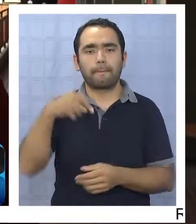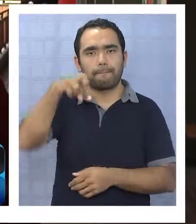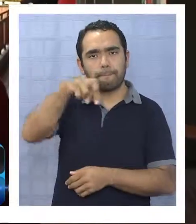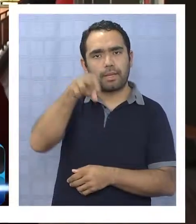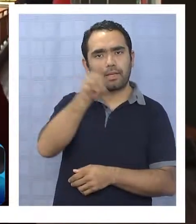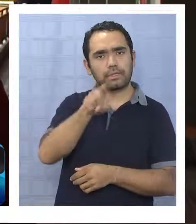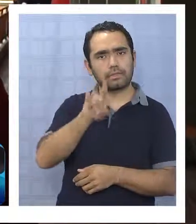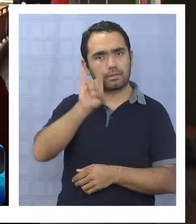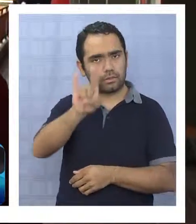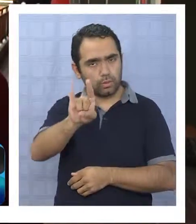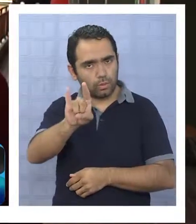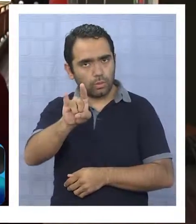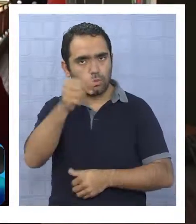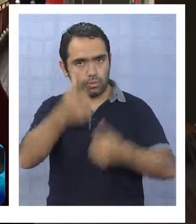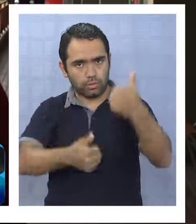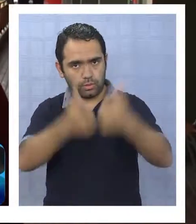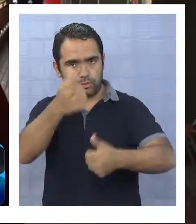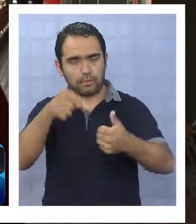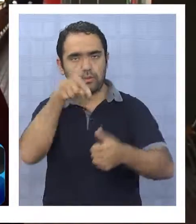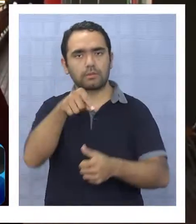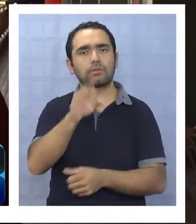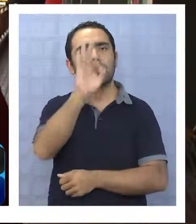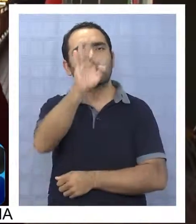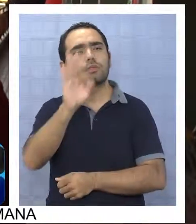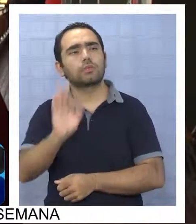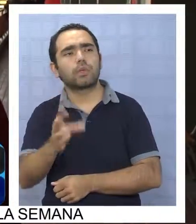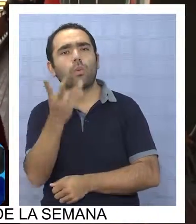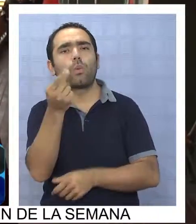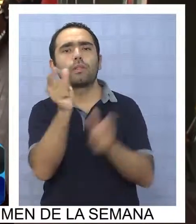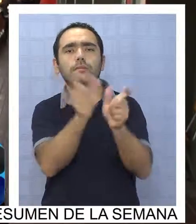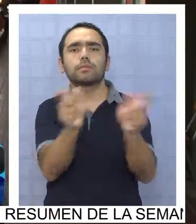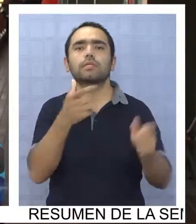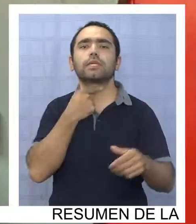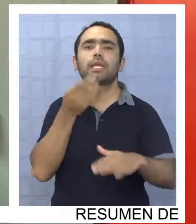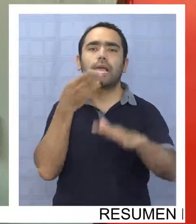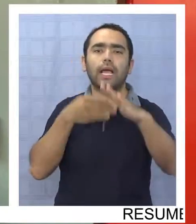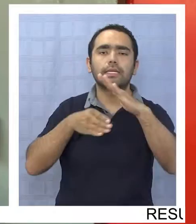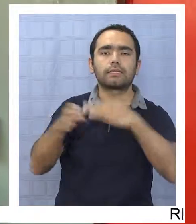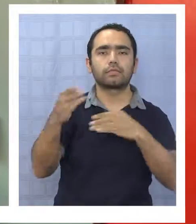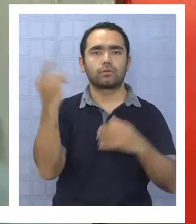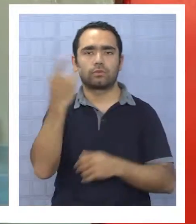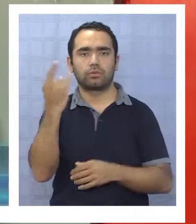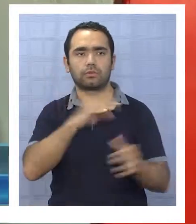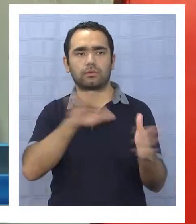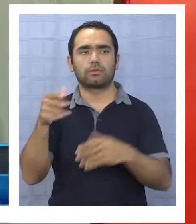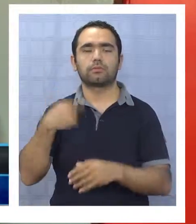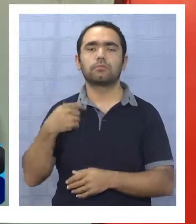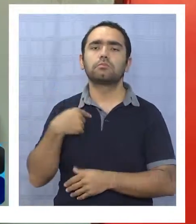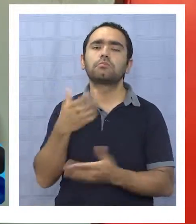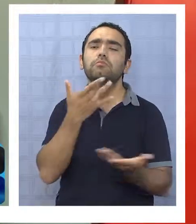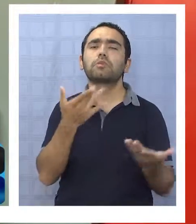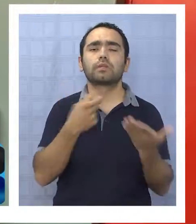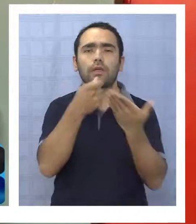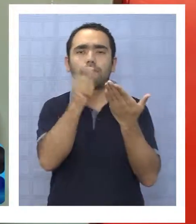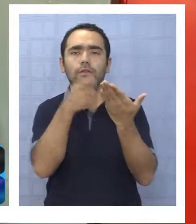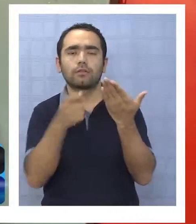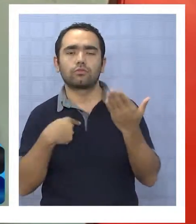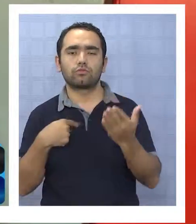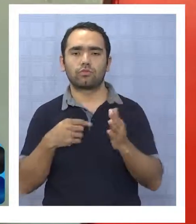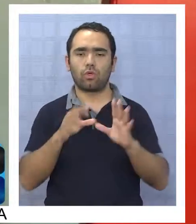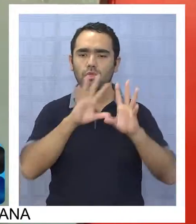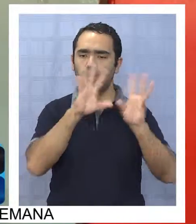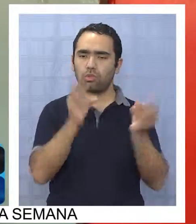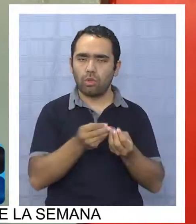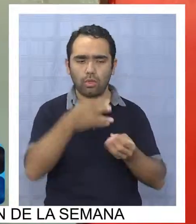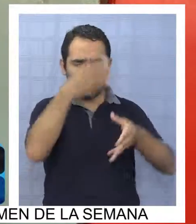porcentaje de cuántos alumnos tienen la motivación para poder entrar a la universidad. Me sirve para medir todo lo que aprendí